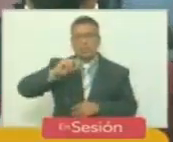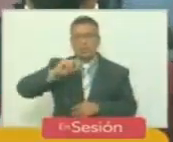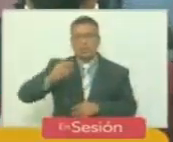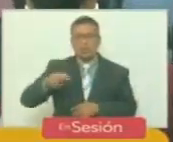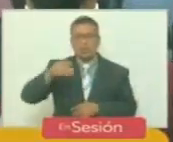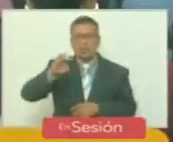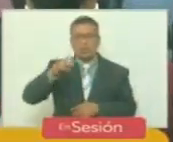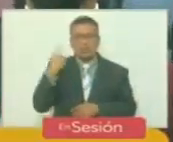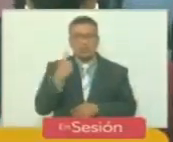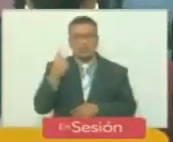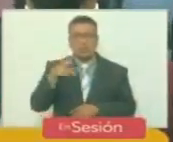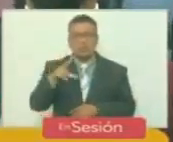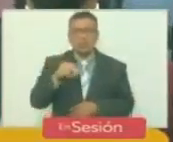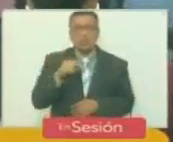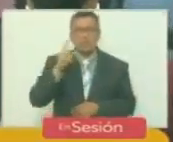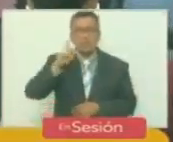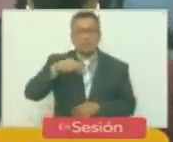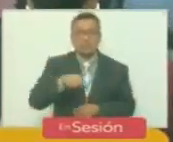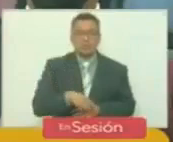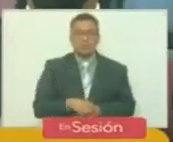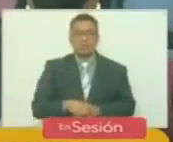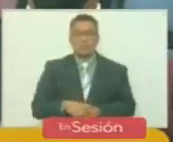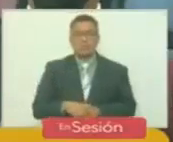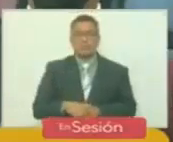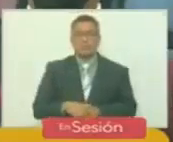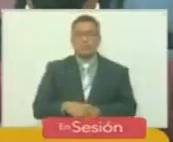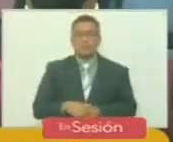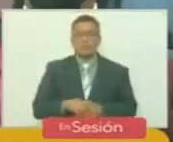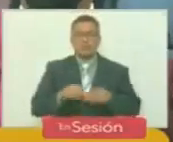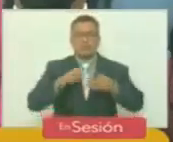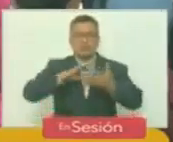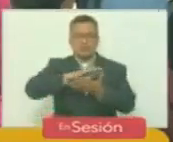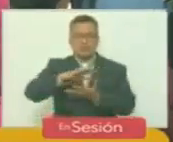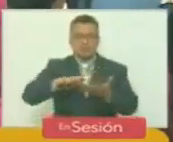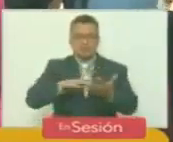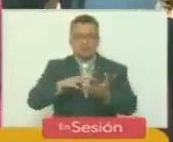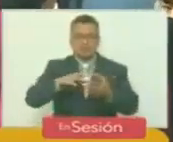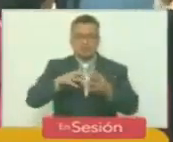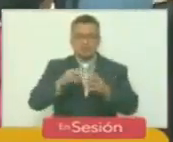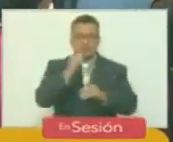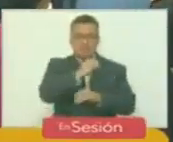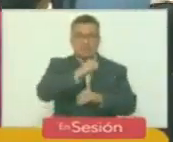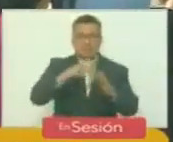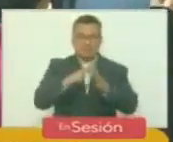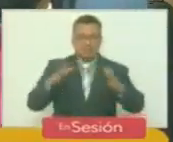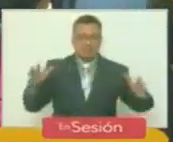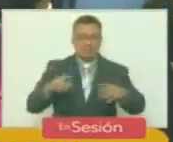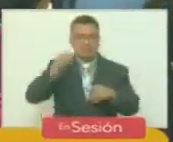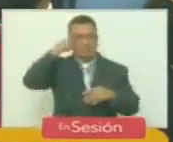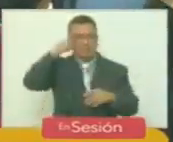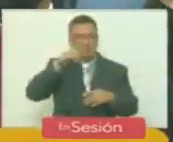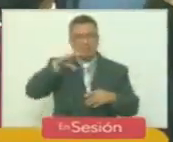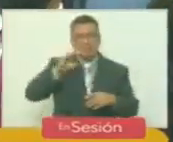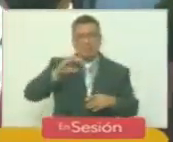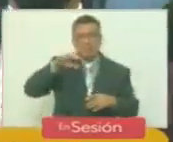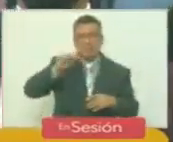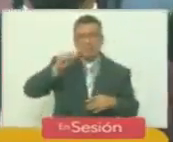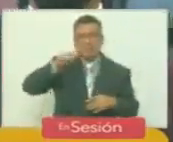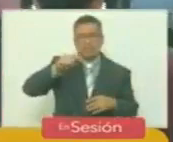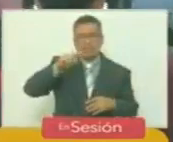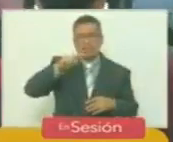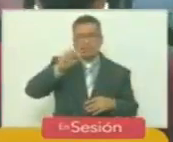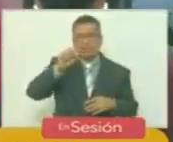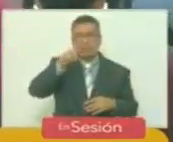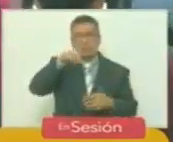Aquí hubo también masacres colectivas, recordemos la de Cantaura en el